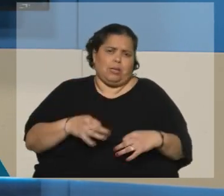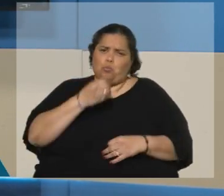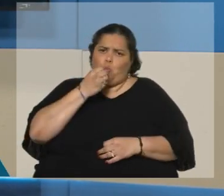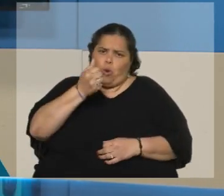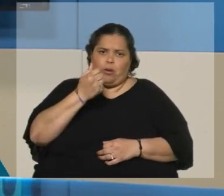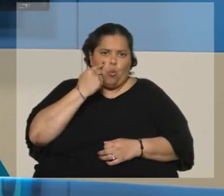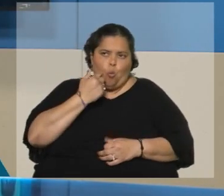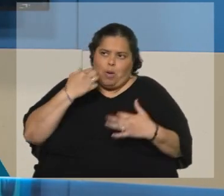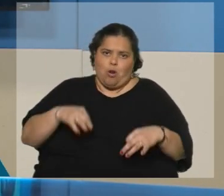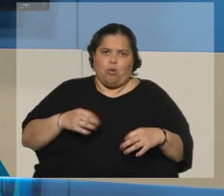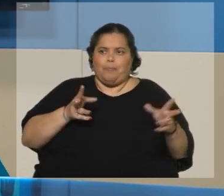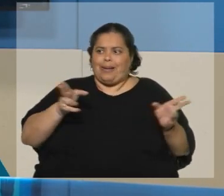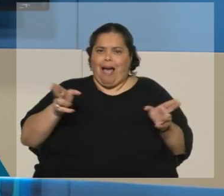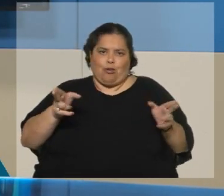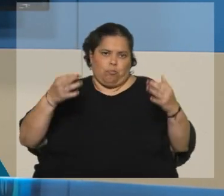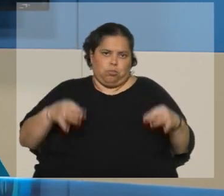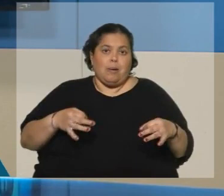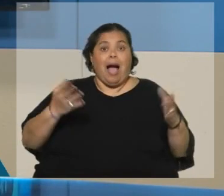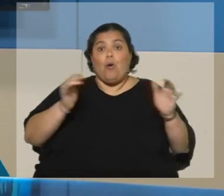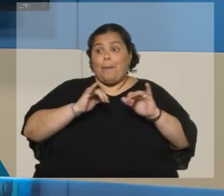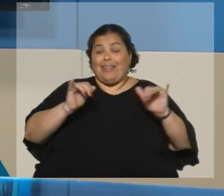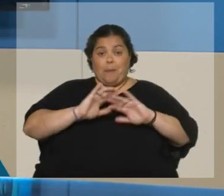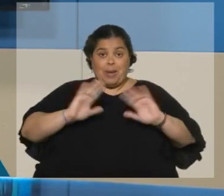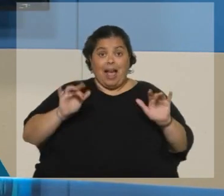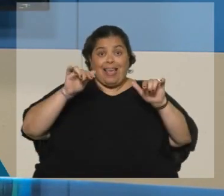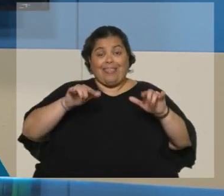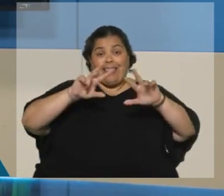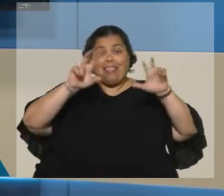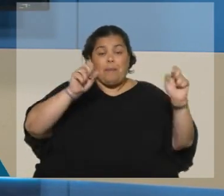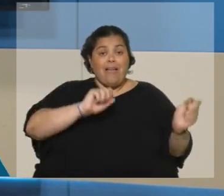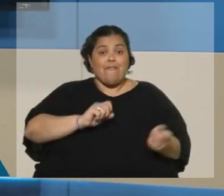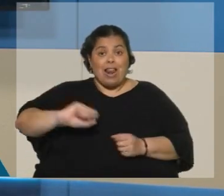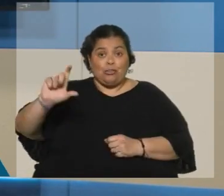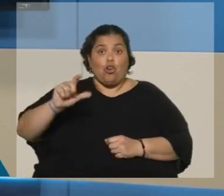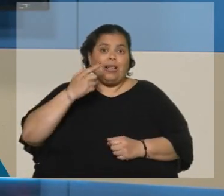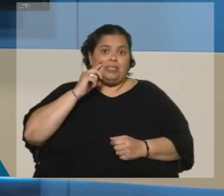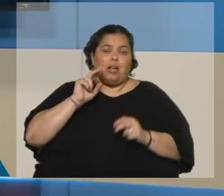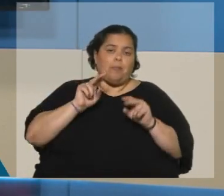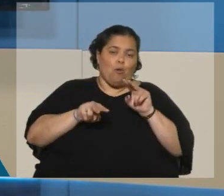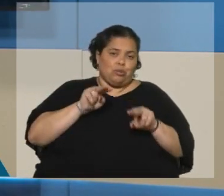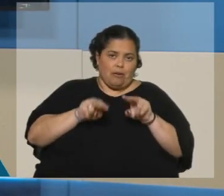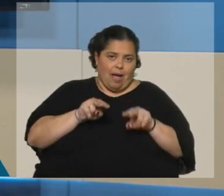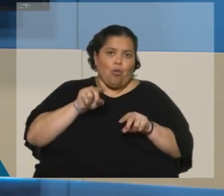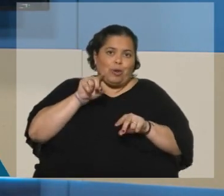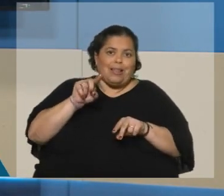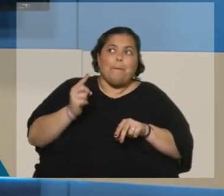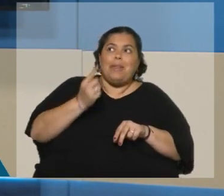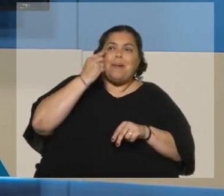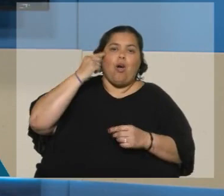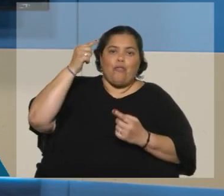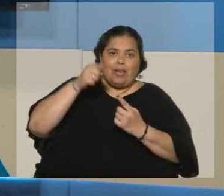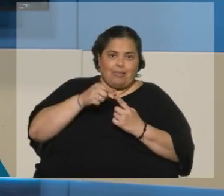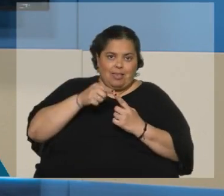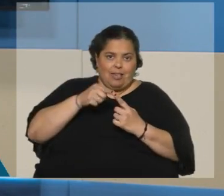buena cifra. Ahora sí, para despedirme, todo esto de la inflación es observado, porque en definitiva es su primer objetivo,